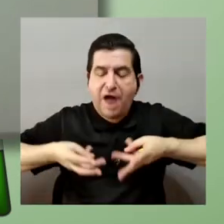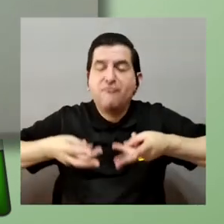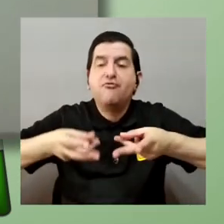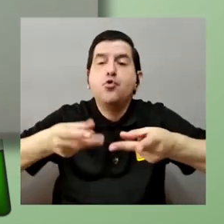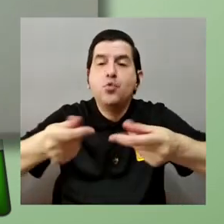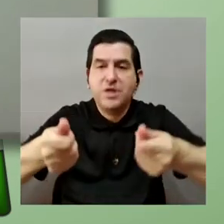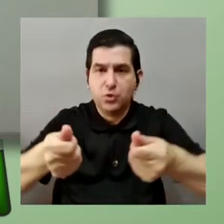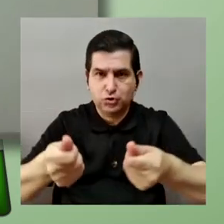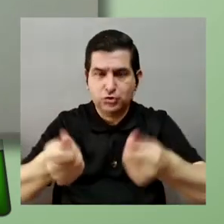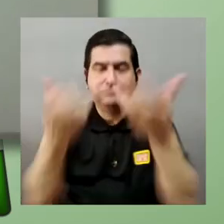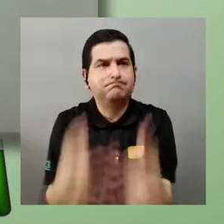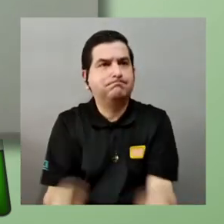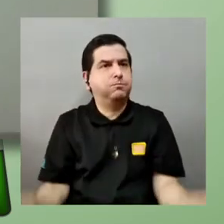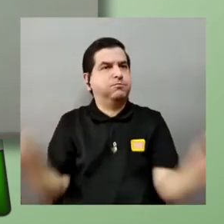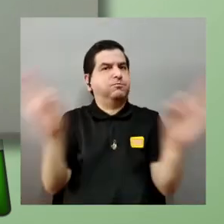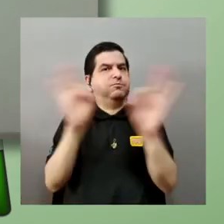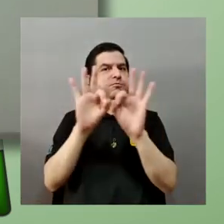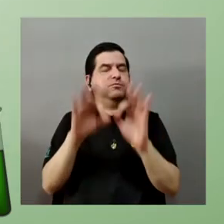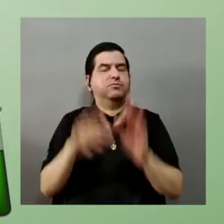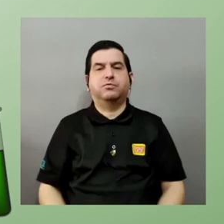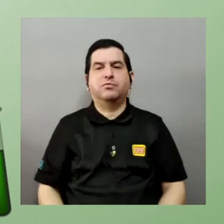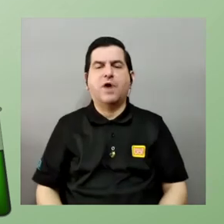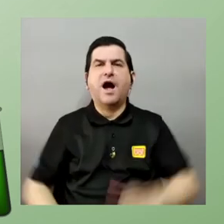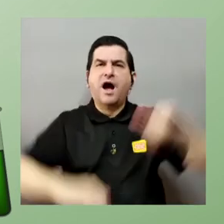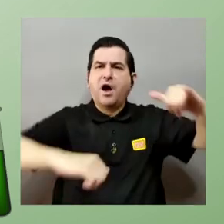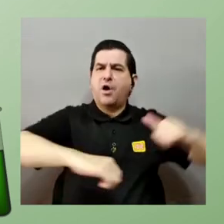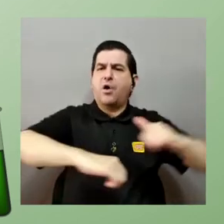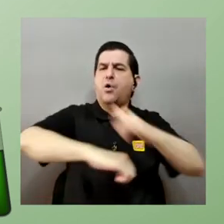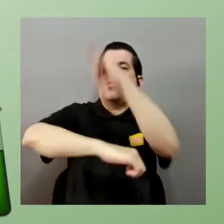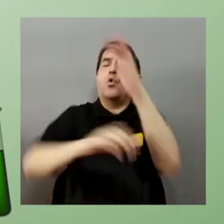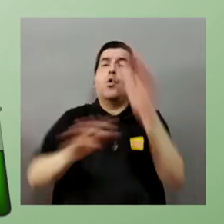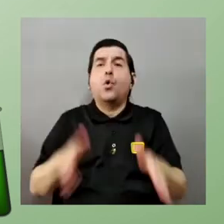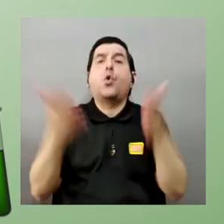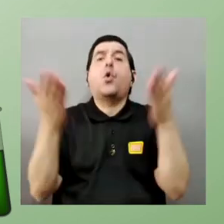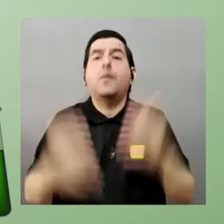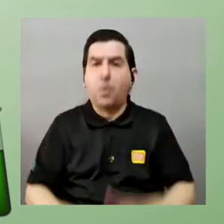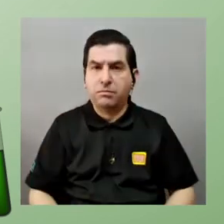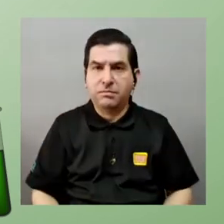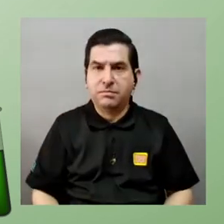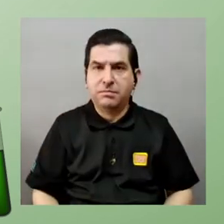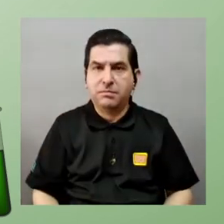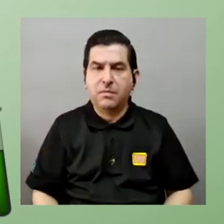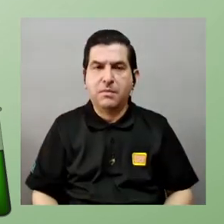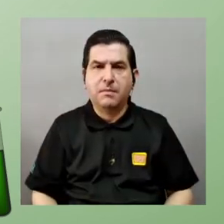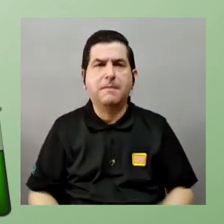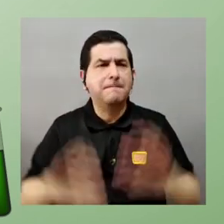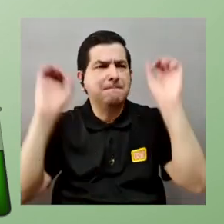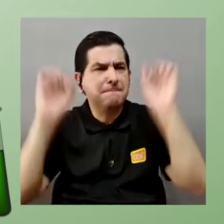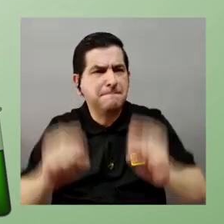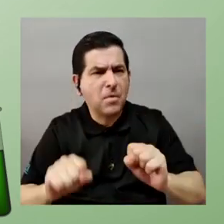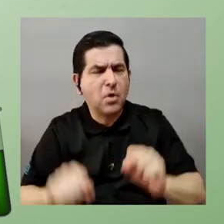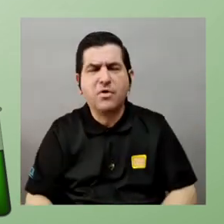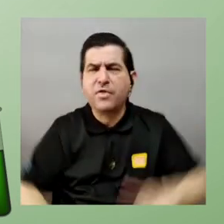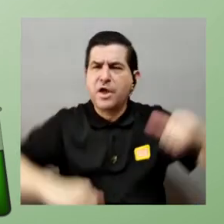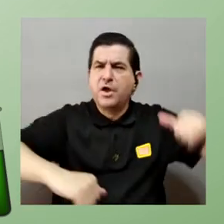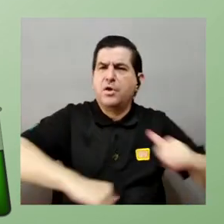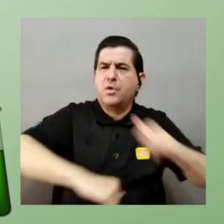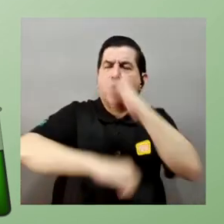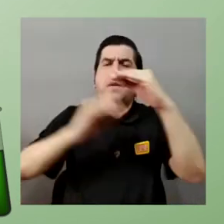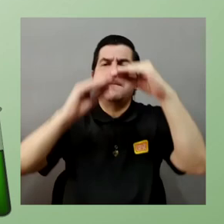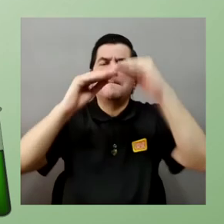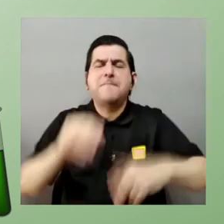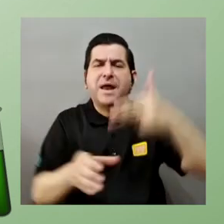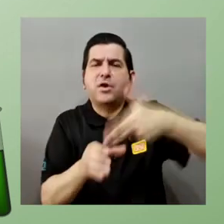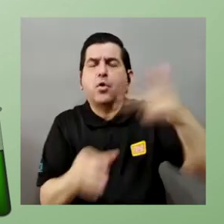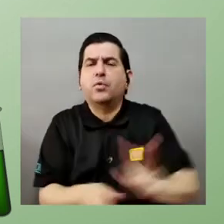dinámica de fluidos hoy en día es es importantísima cómo vuelan los aviones cómo se hacen para que los